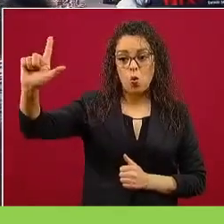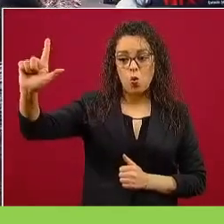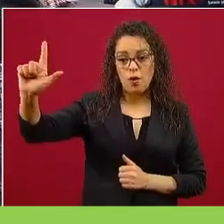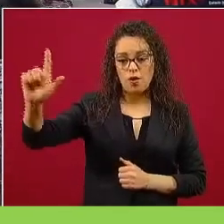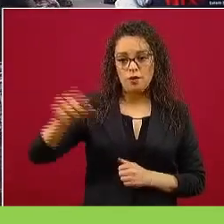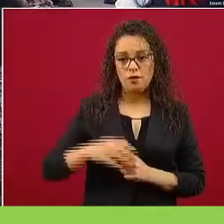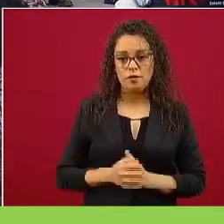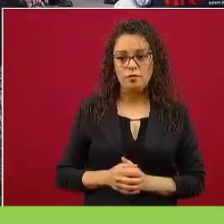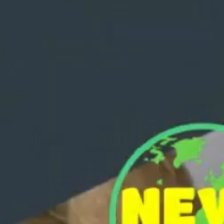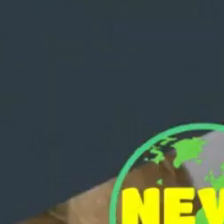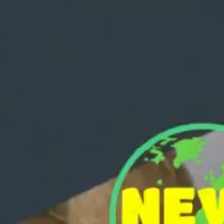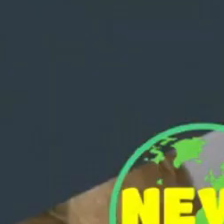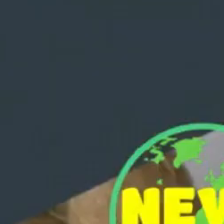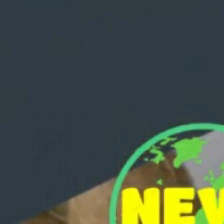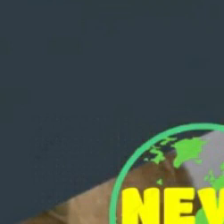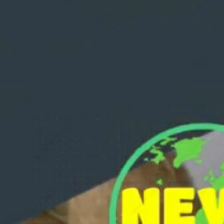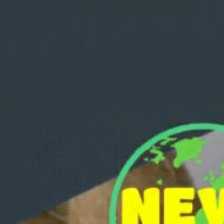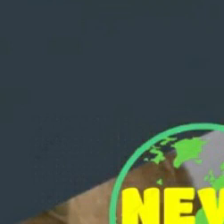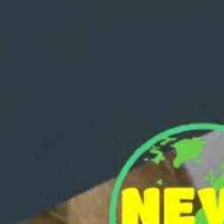Sin lista.